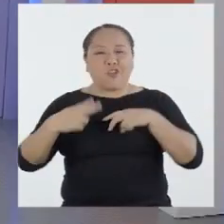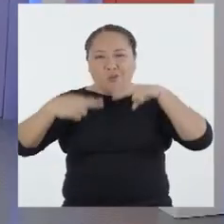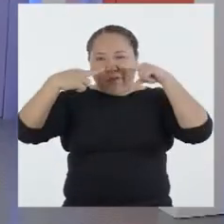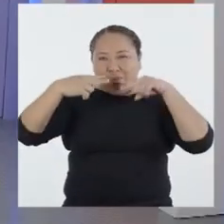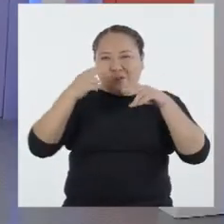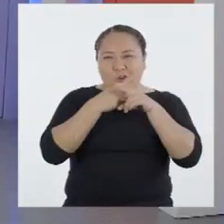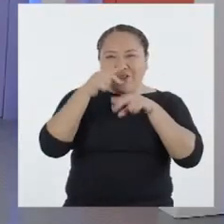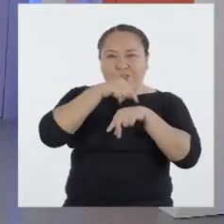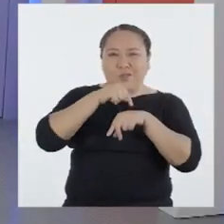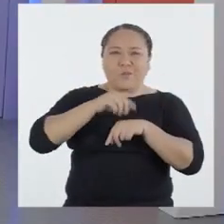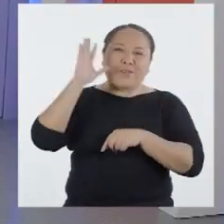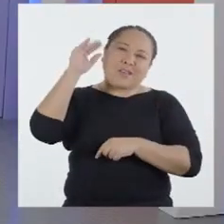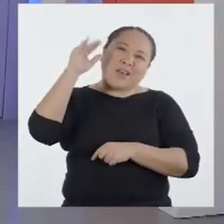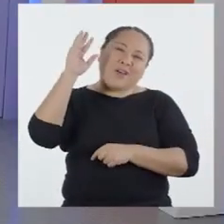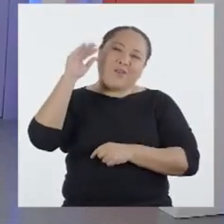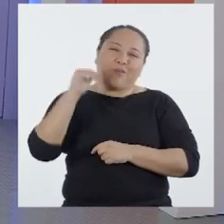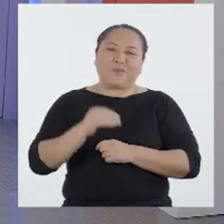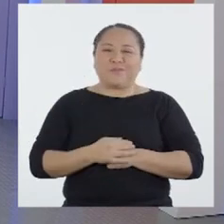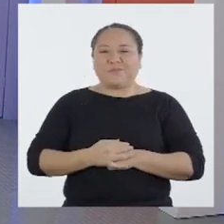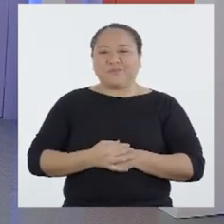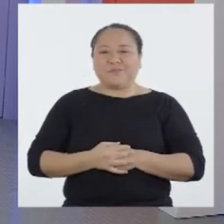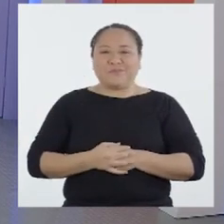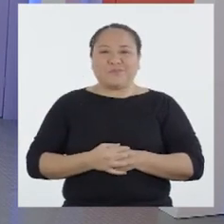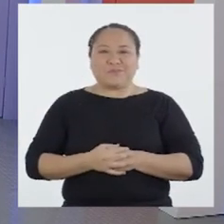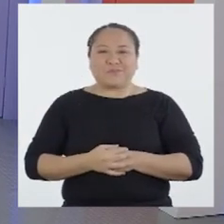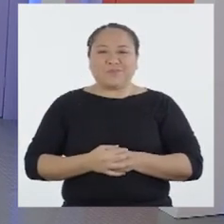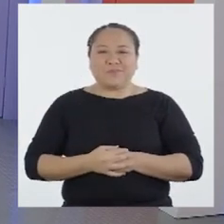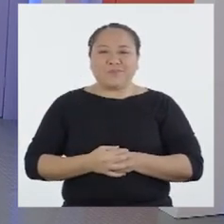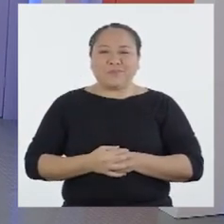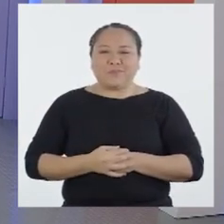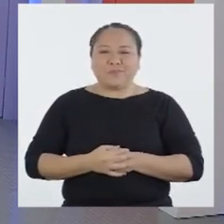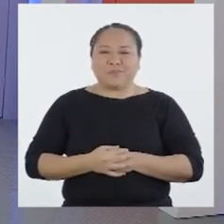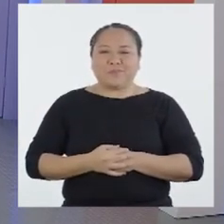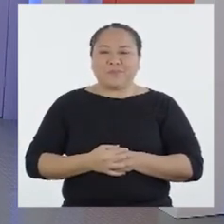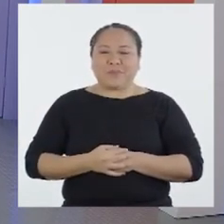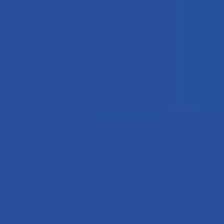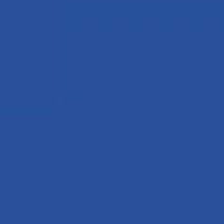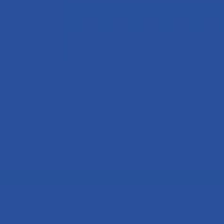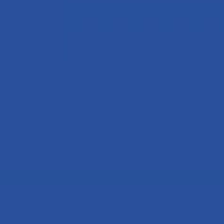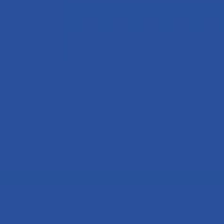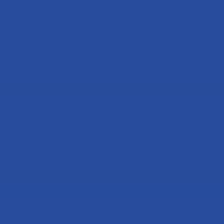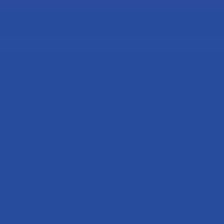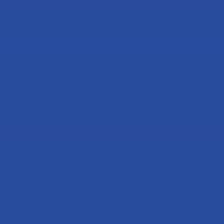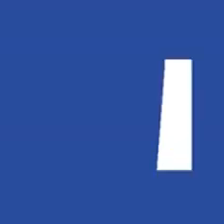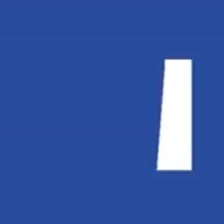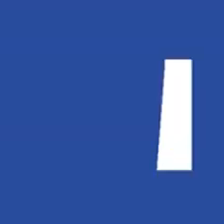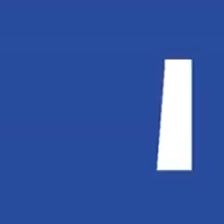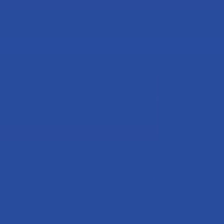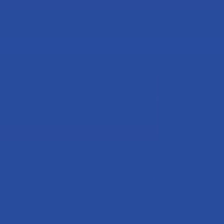¡Ya nos vemos pronto, chicas y chicos! ¡Chau, chau! A ver, a ver qué su...